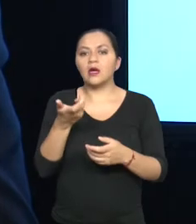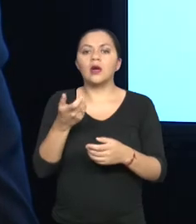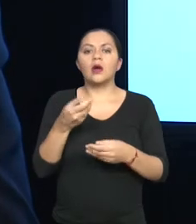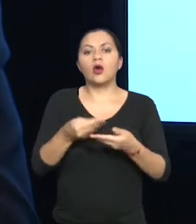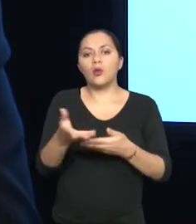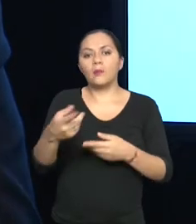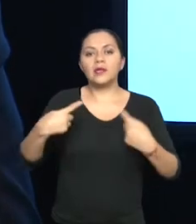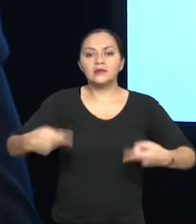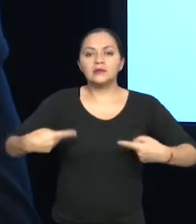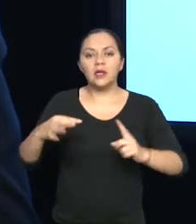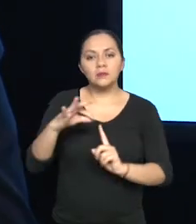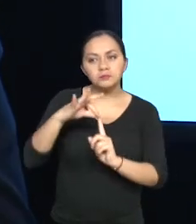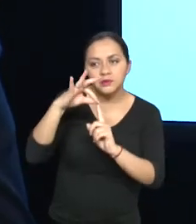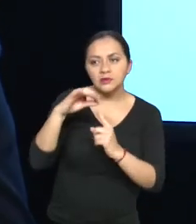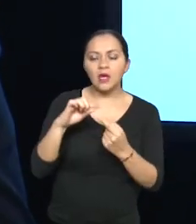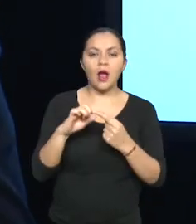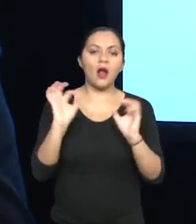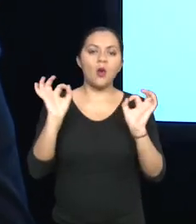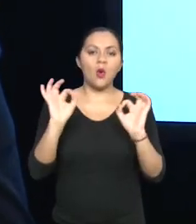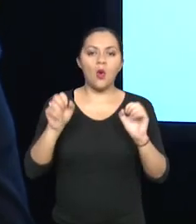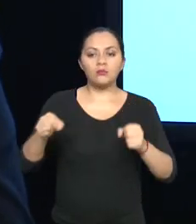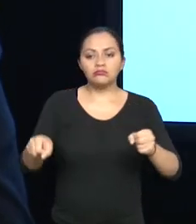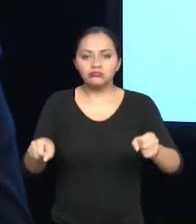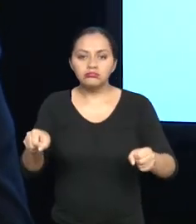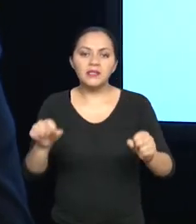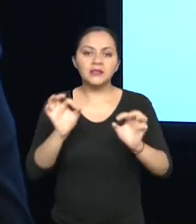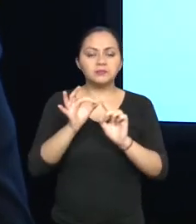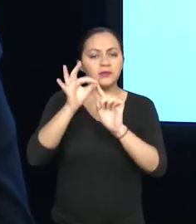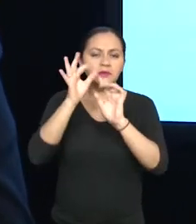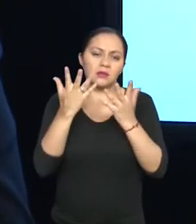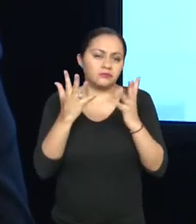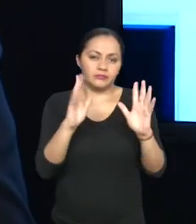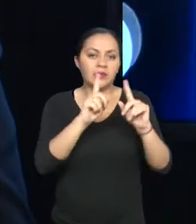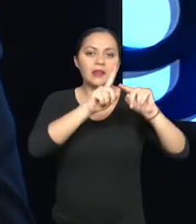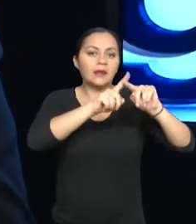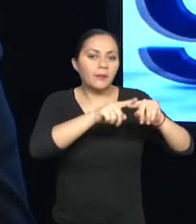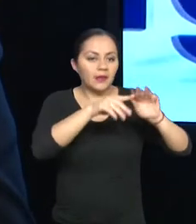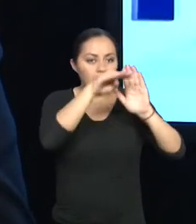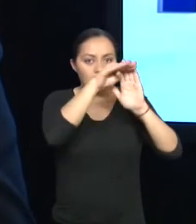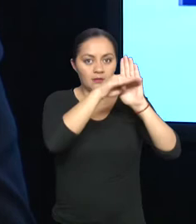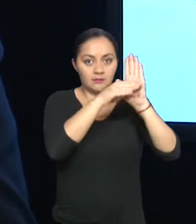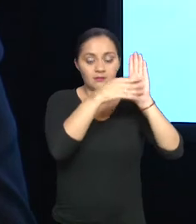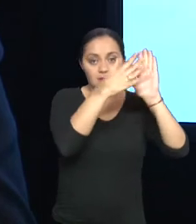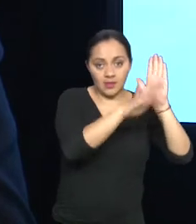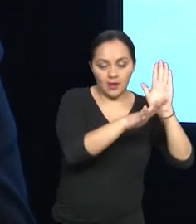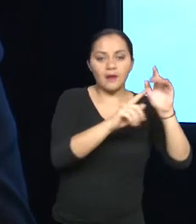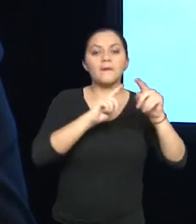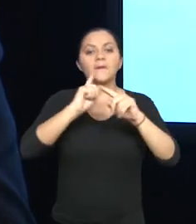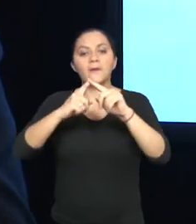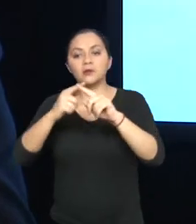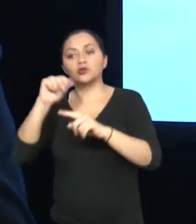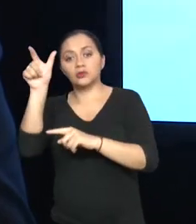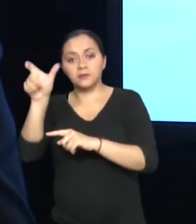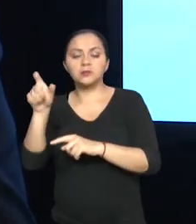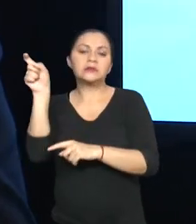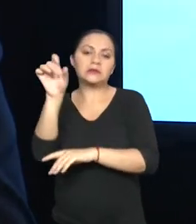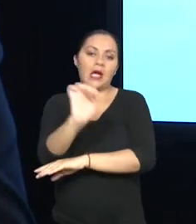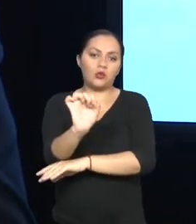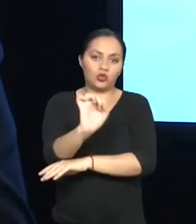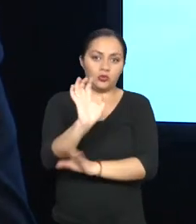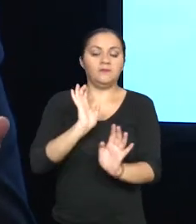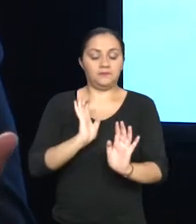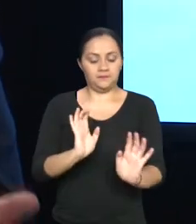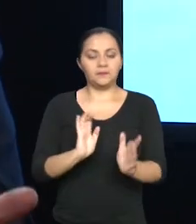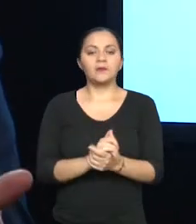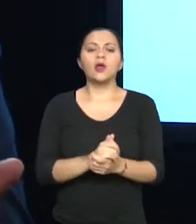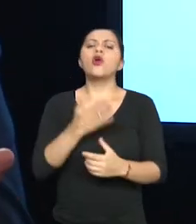discapacidad. ¿Cómo se inicia el procedimiento en el SENAE para poder, luego